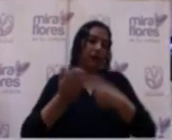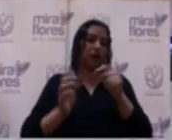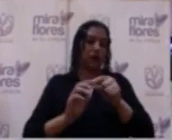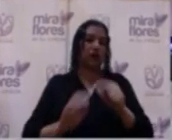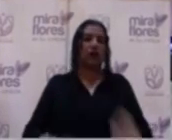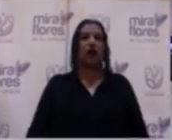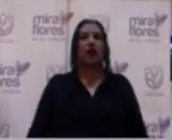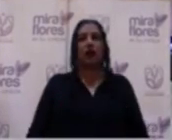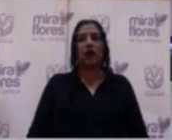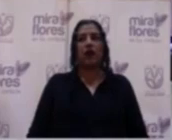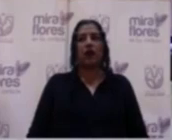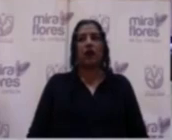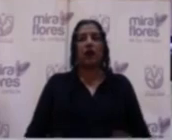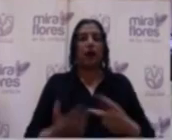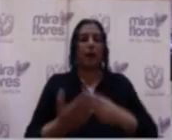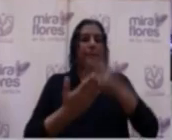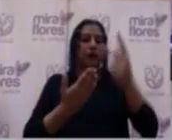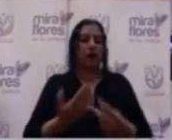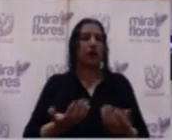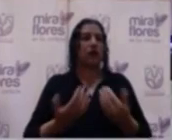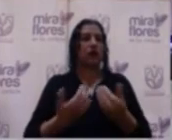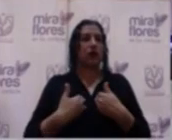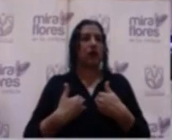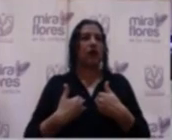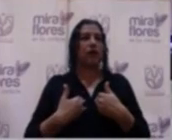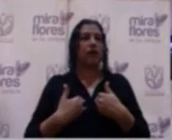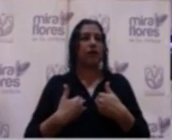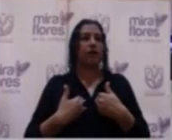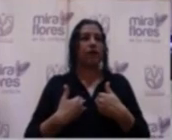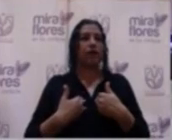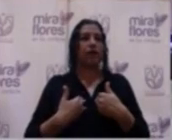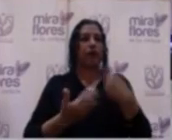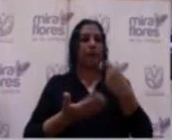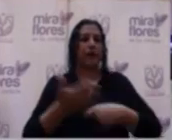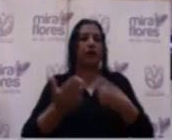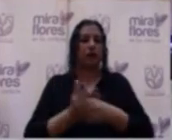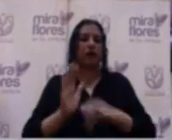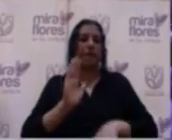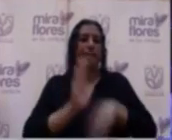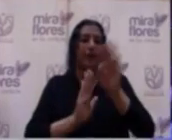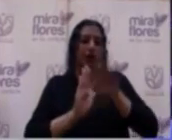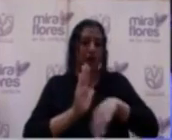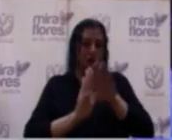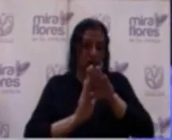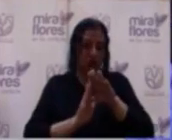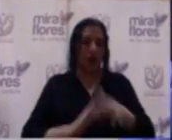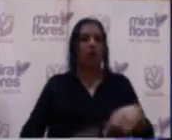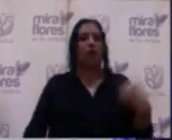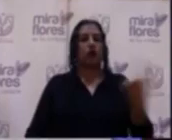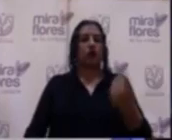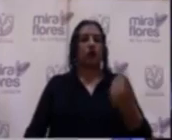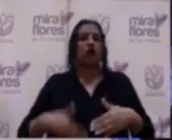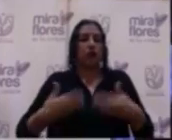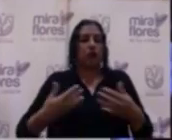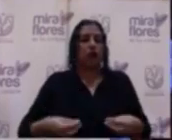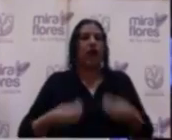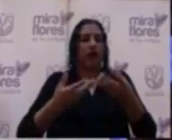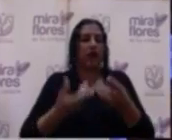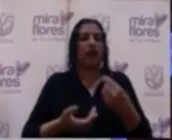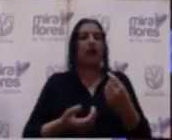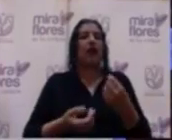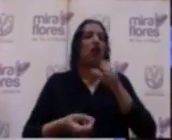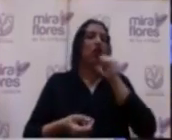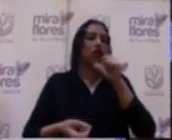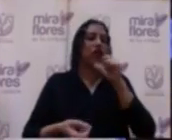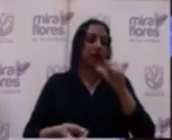El proyecto está valorizado en... tiene... cuesta más. Pero solo se le podía asignar el presupuesto que faltaba